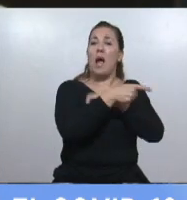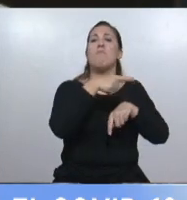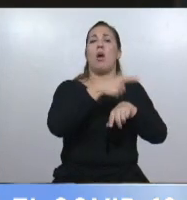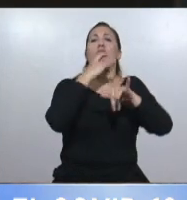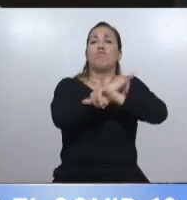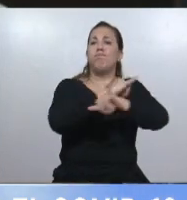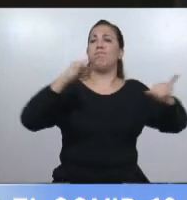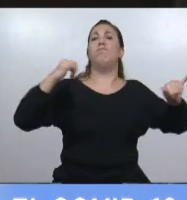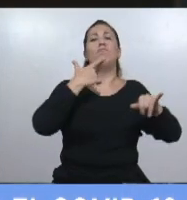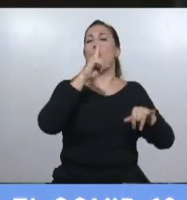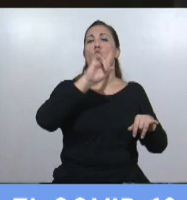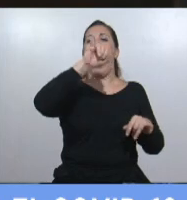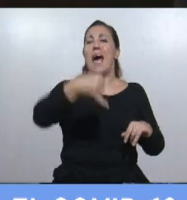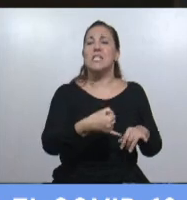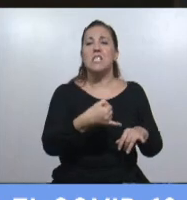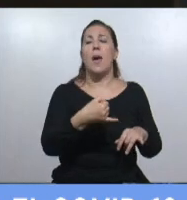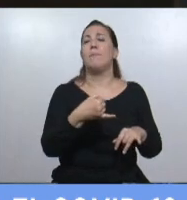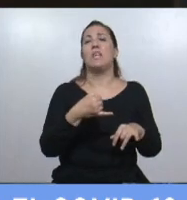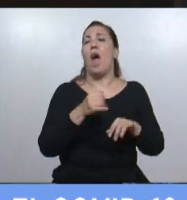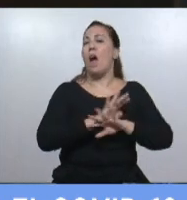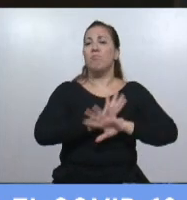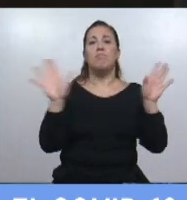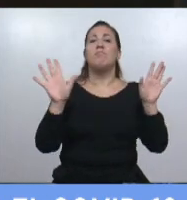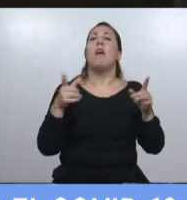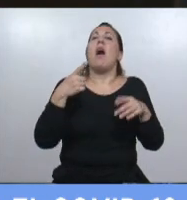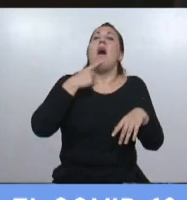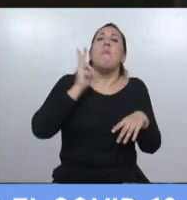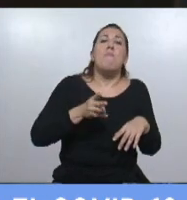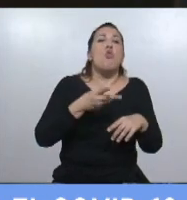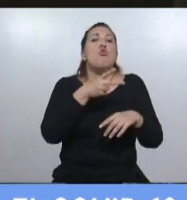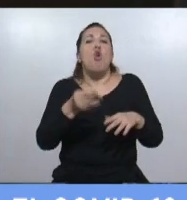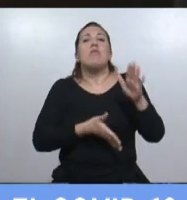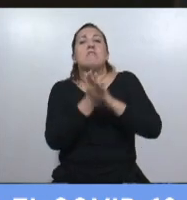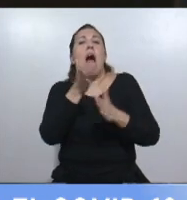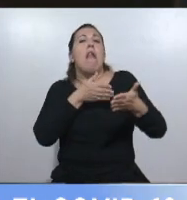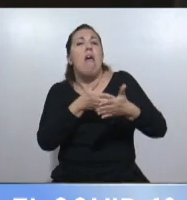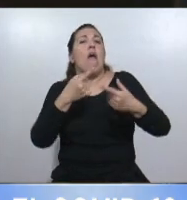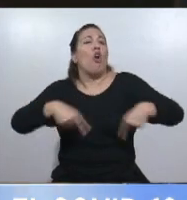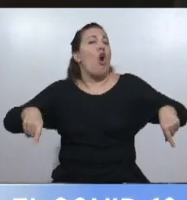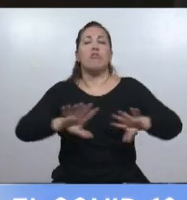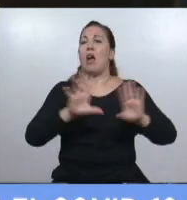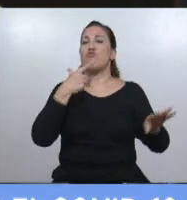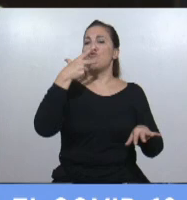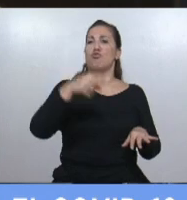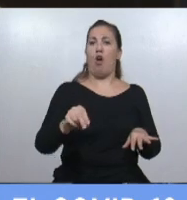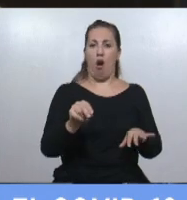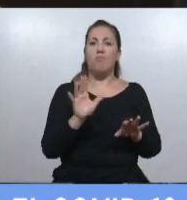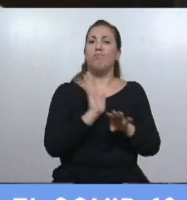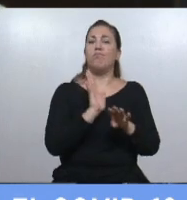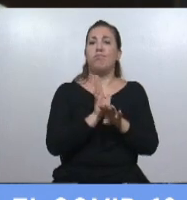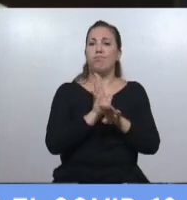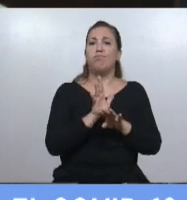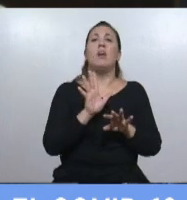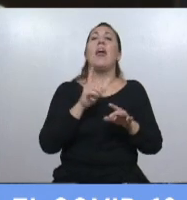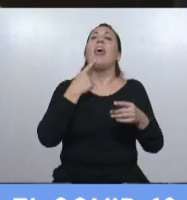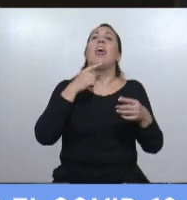decían que no iban a aceptar ninguna restricción, ninguna medida sanitaria, rompiendo el